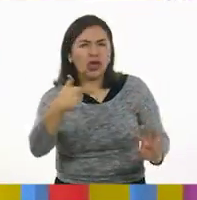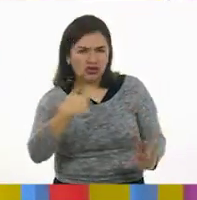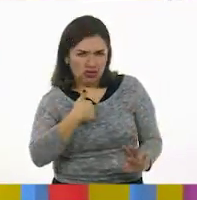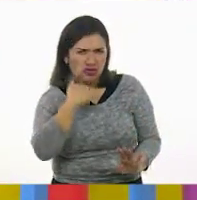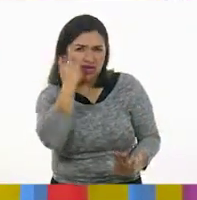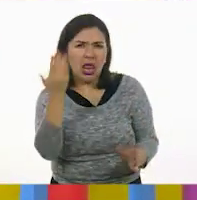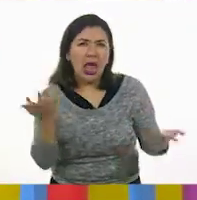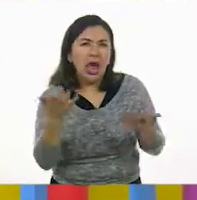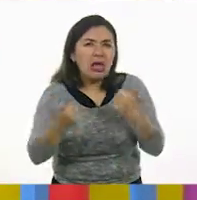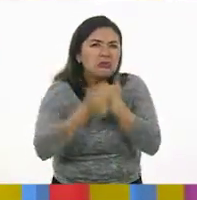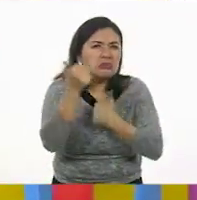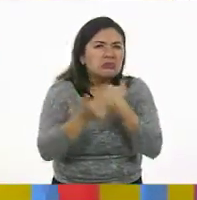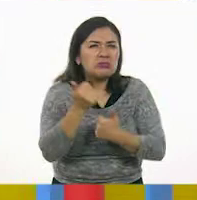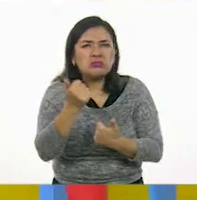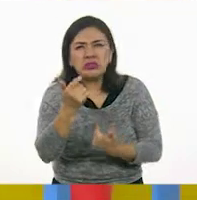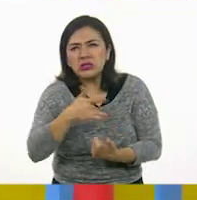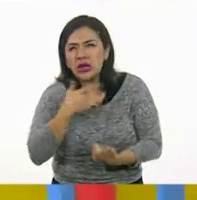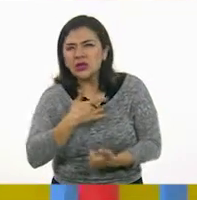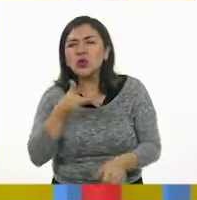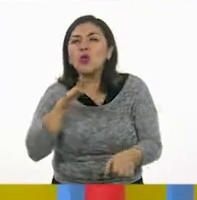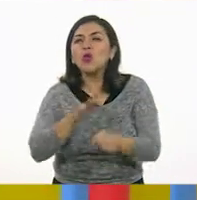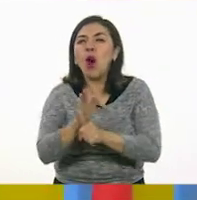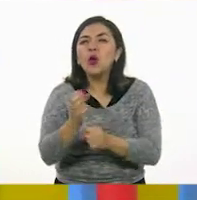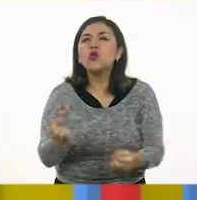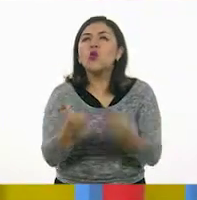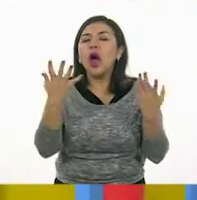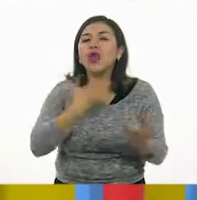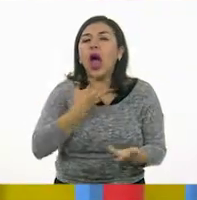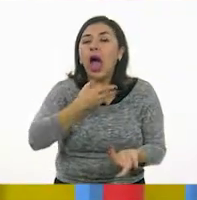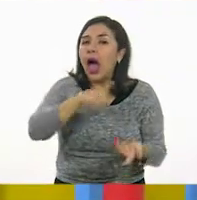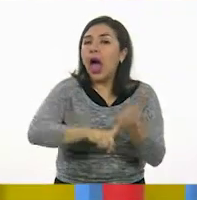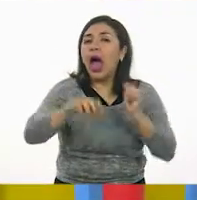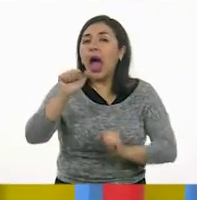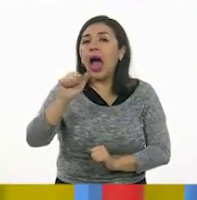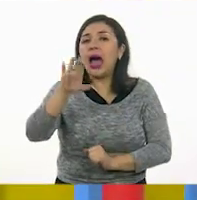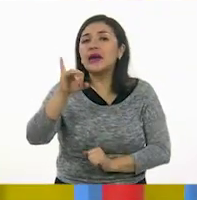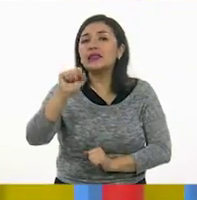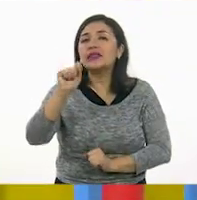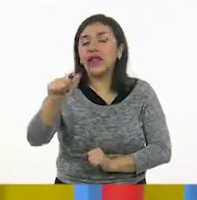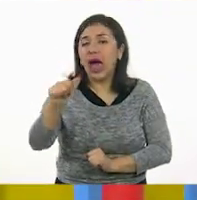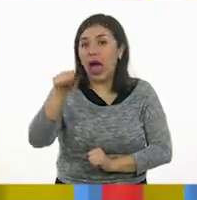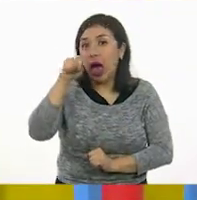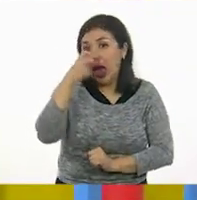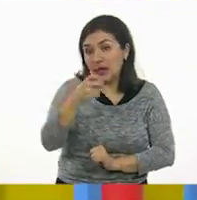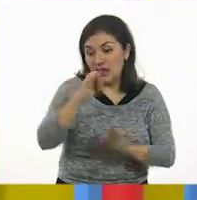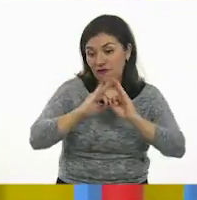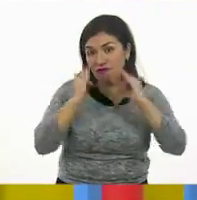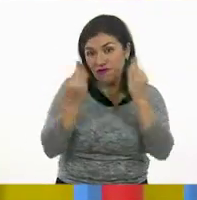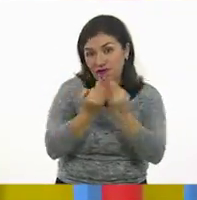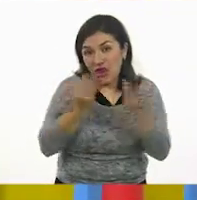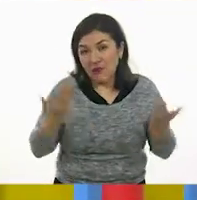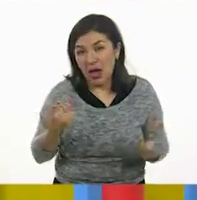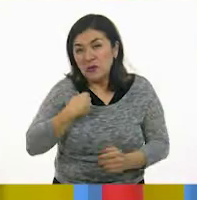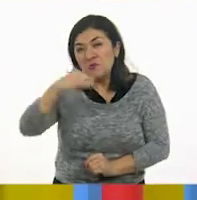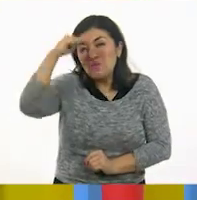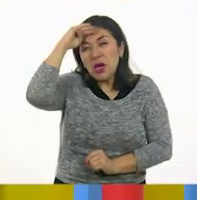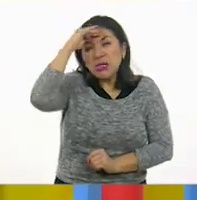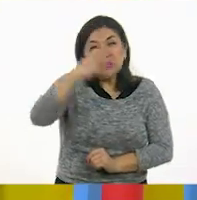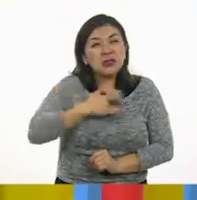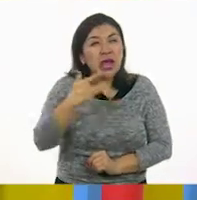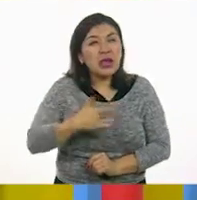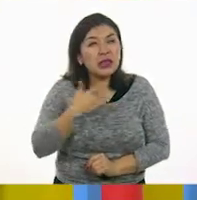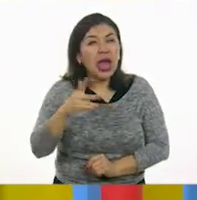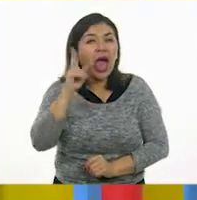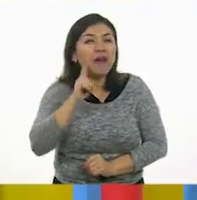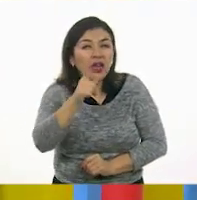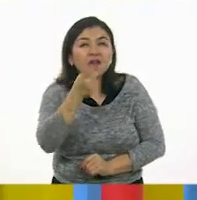experimento. Voy a tratar de adivinar cuál es el número de aristas que tiene este cuerpo geométrico. Yo diría... A ver, quiero